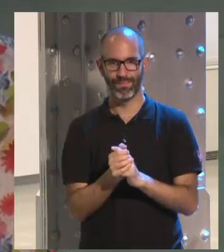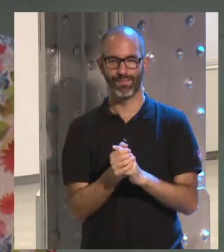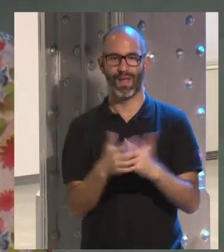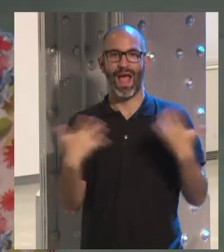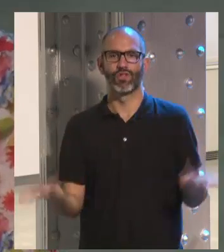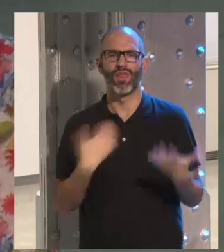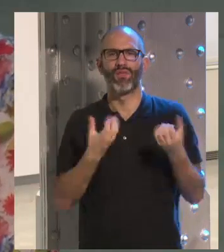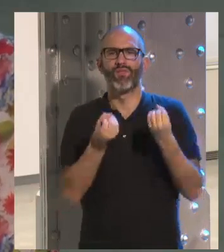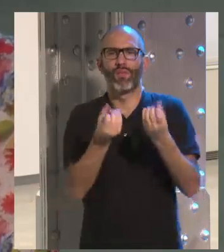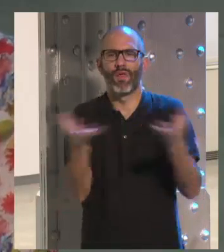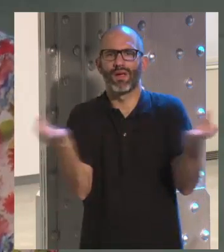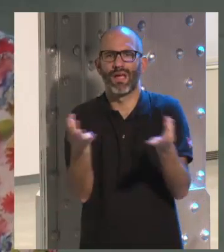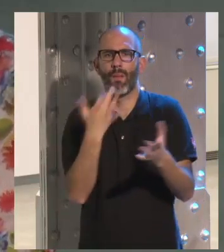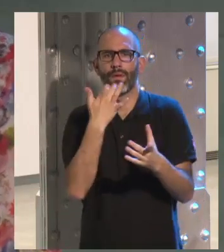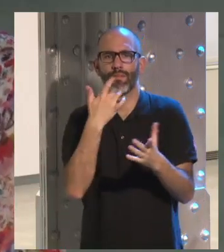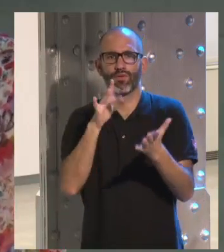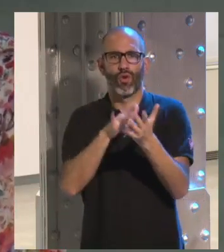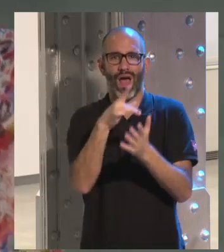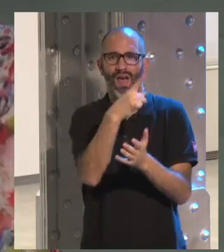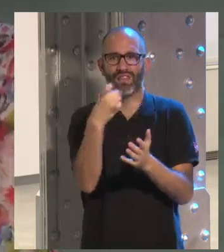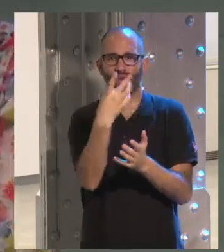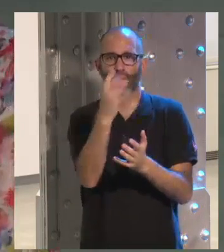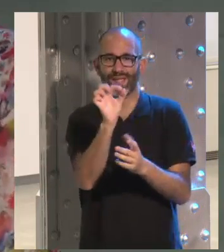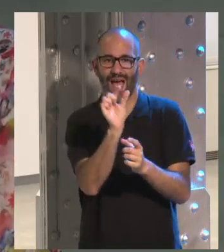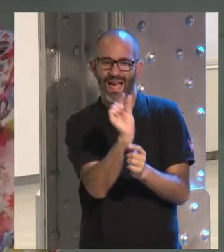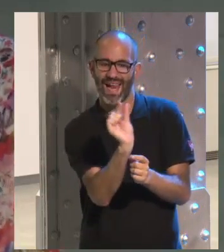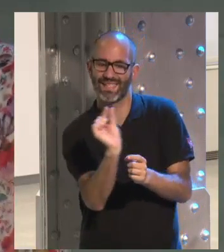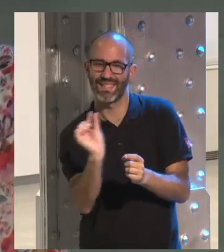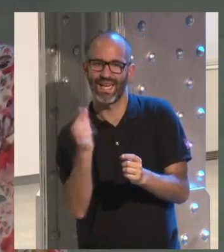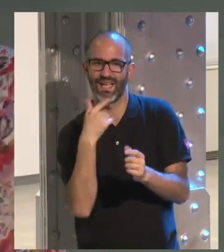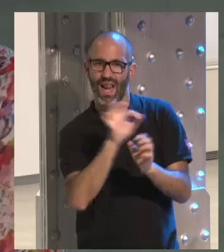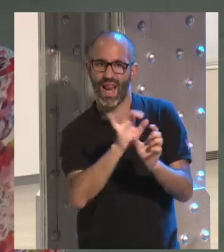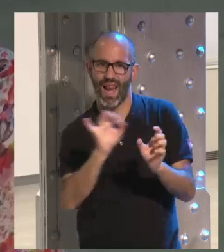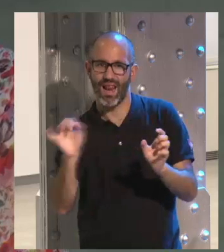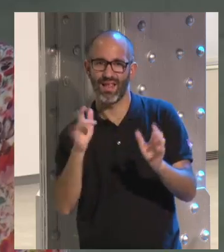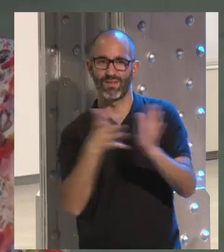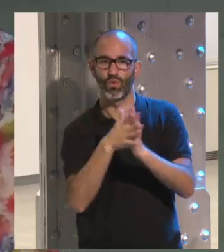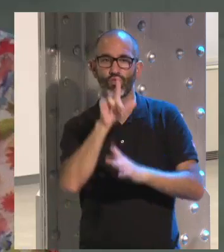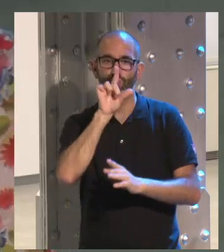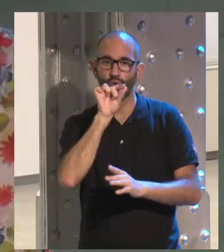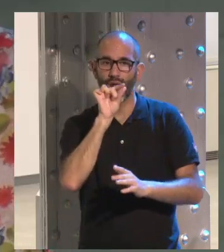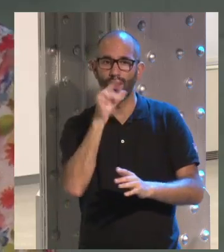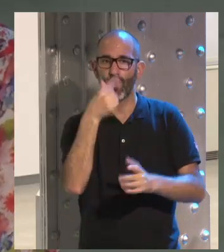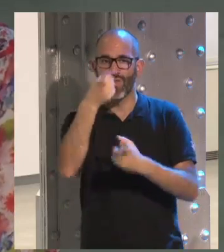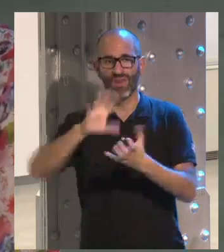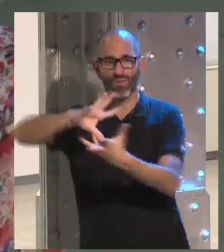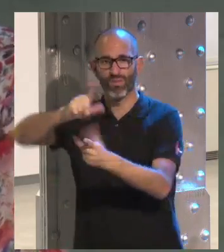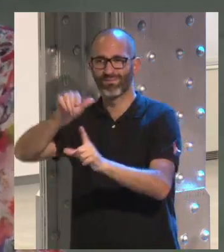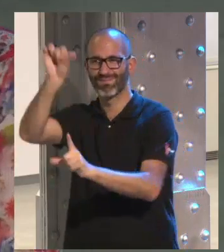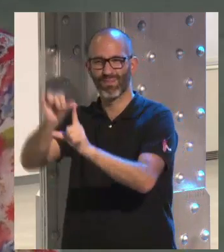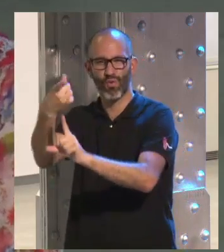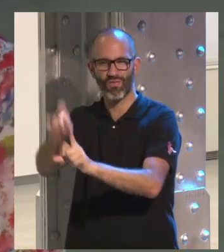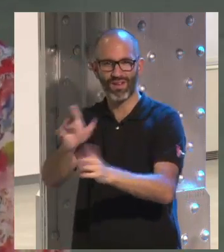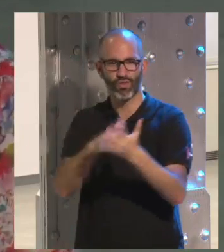Ellos, ciertamente, con 140 caracteres que leen un tuit, ellos se sienten que están informados. Eso a los profesores de